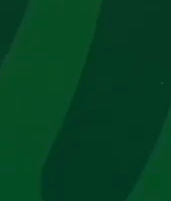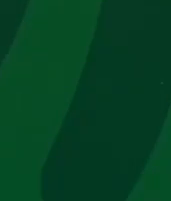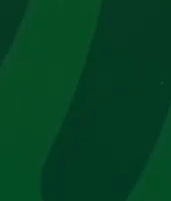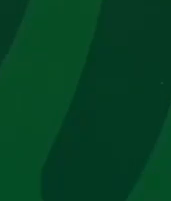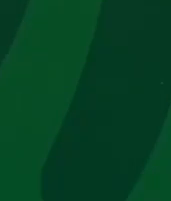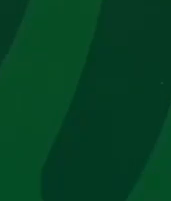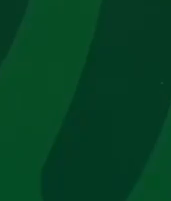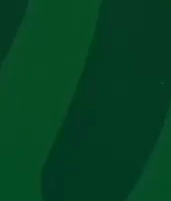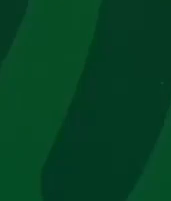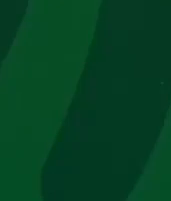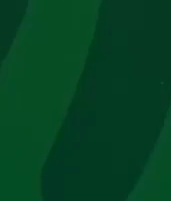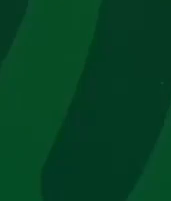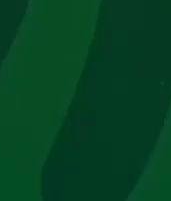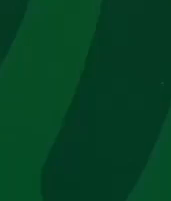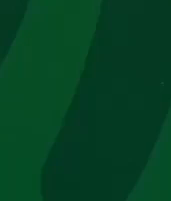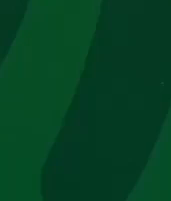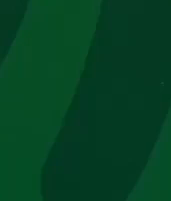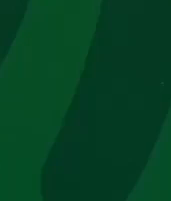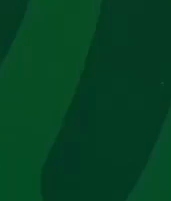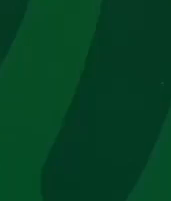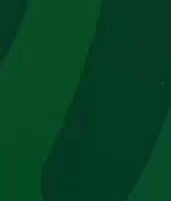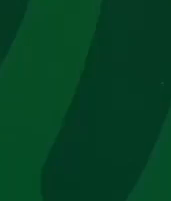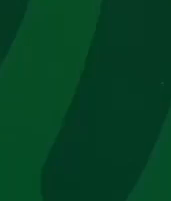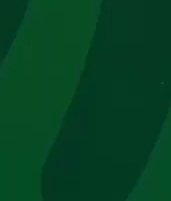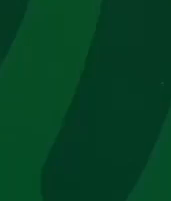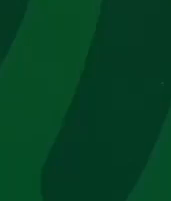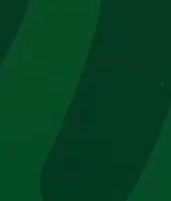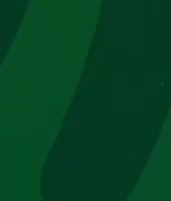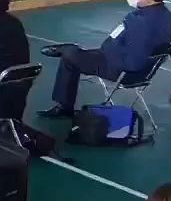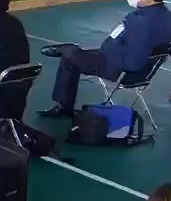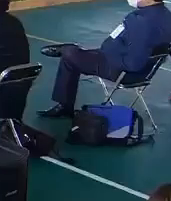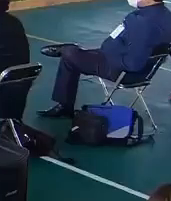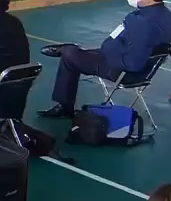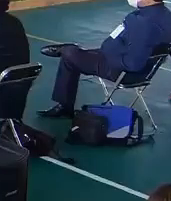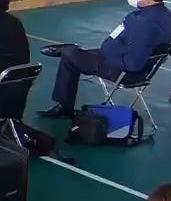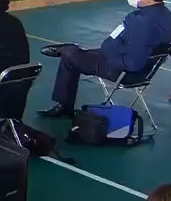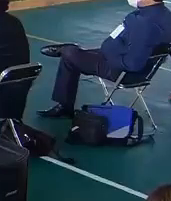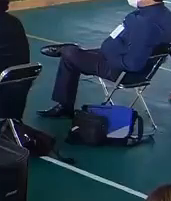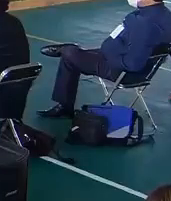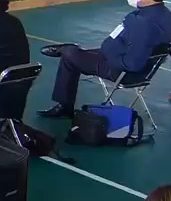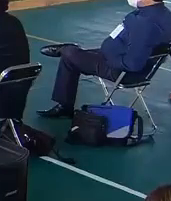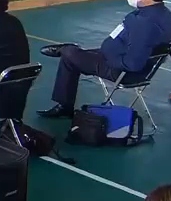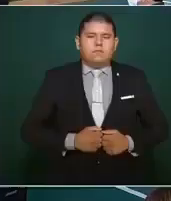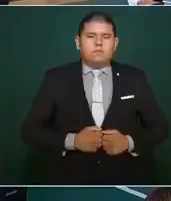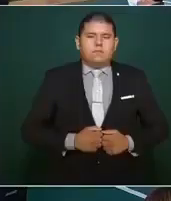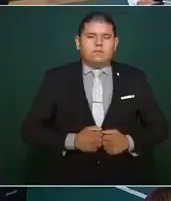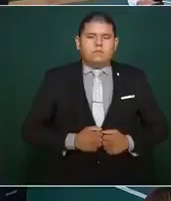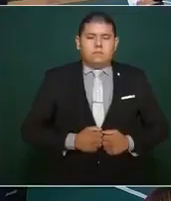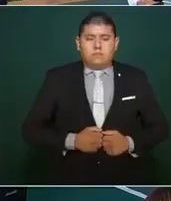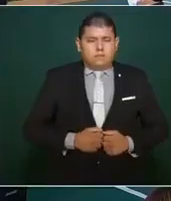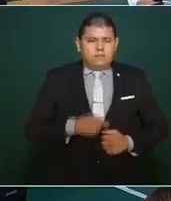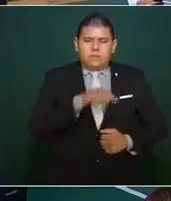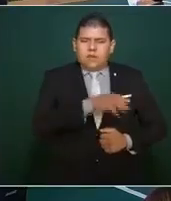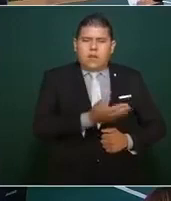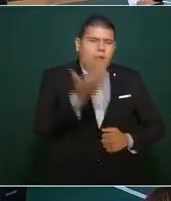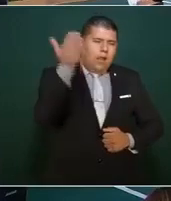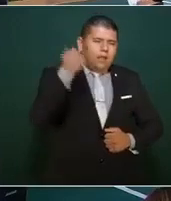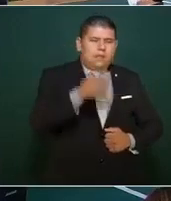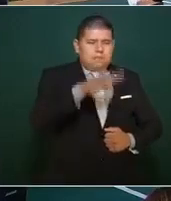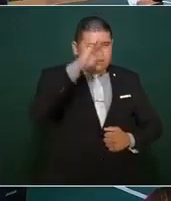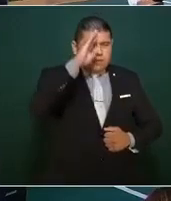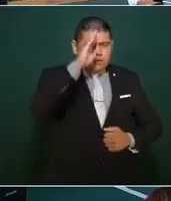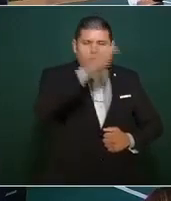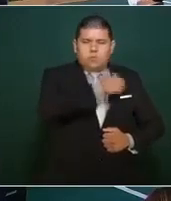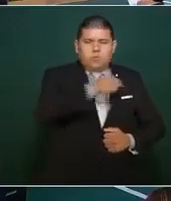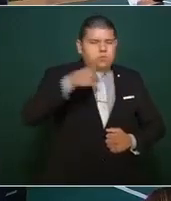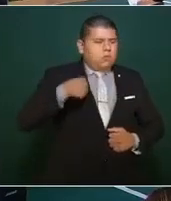Entonces pensaron que nosotros íbamos a continuar con la misma